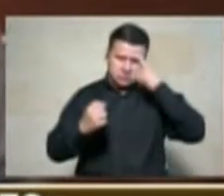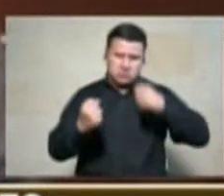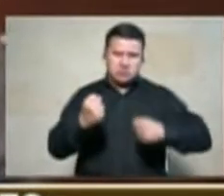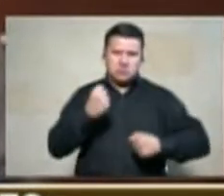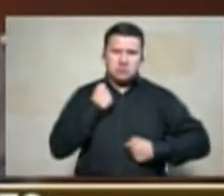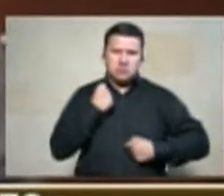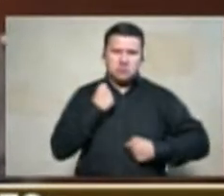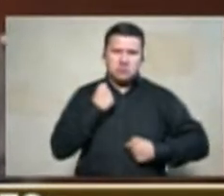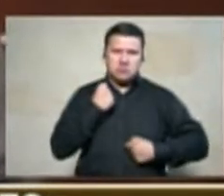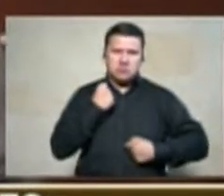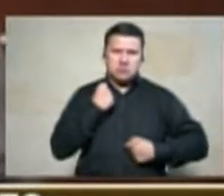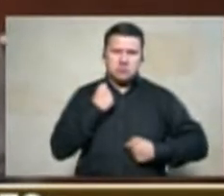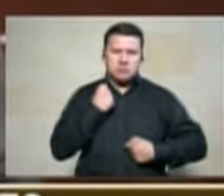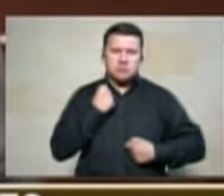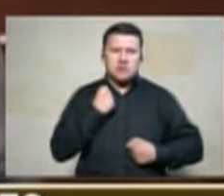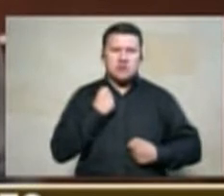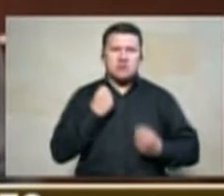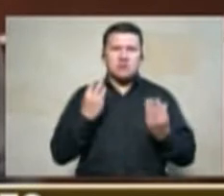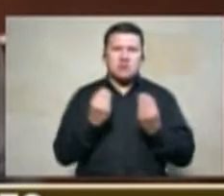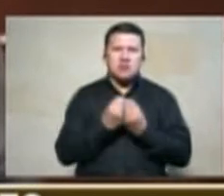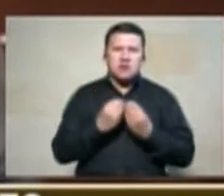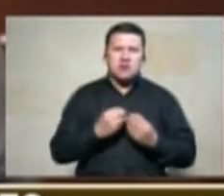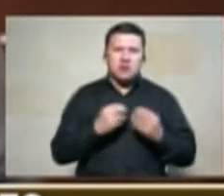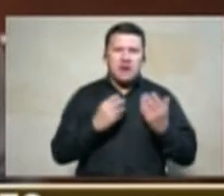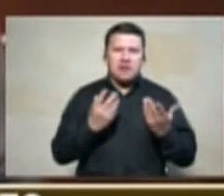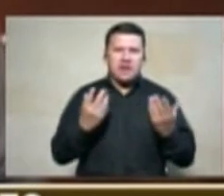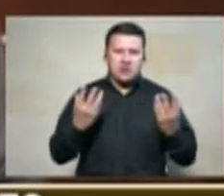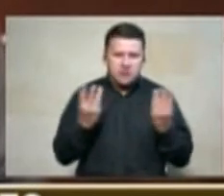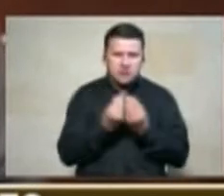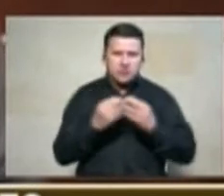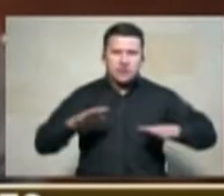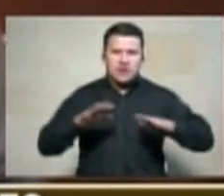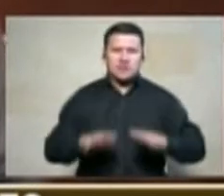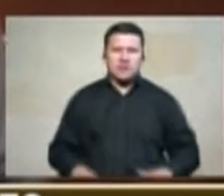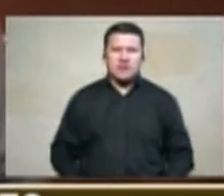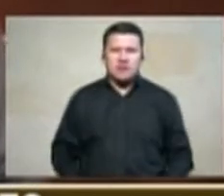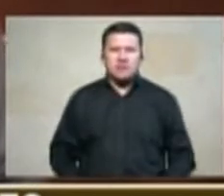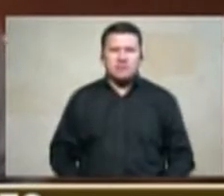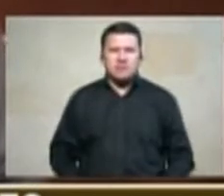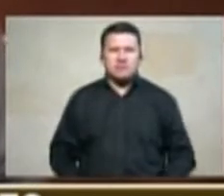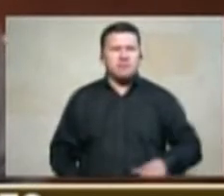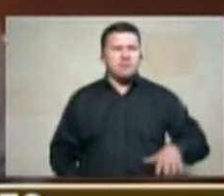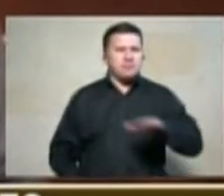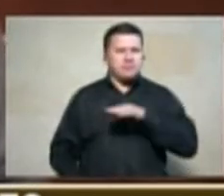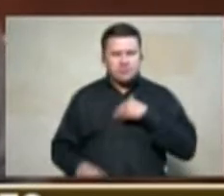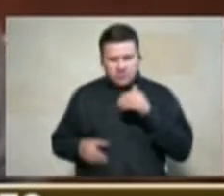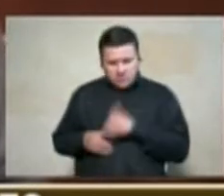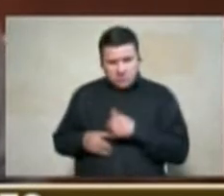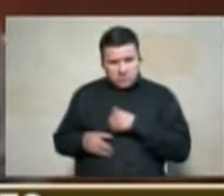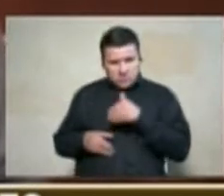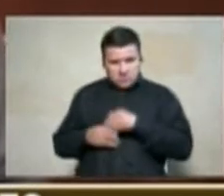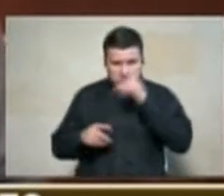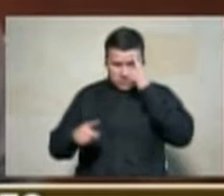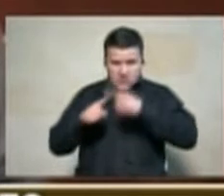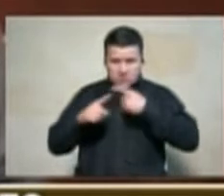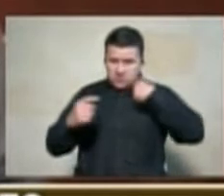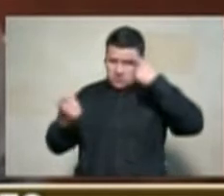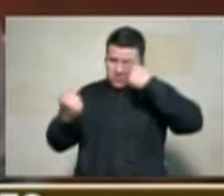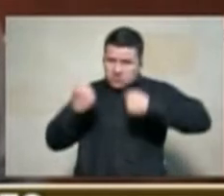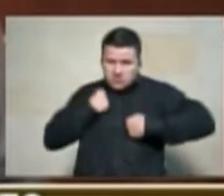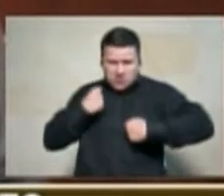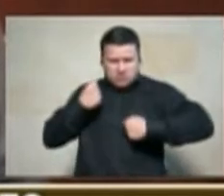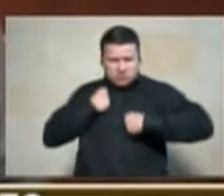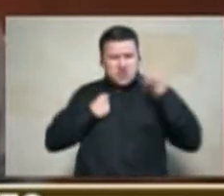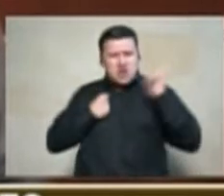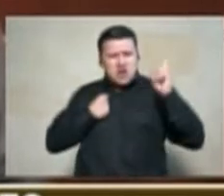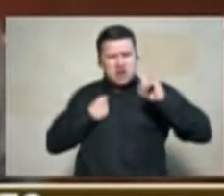aérea colombiana allí recibí entrenamiento fui instructor de pilotos y con los ahorros que obtuve en las fuerzas militares en la fuerza